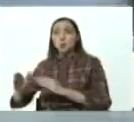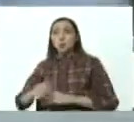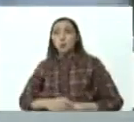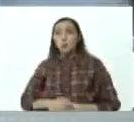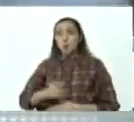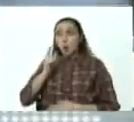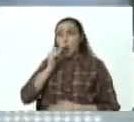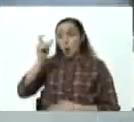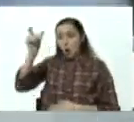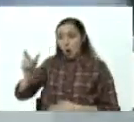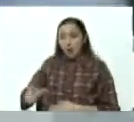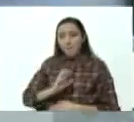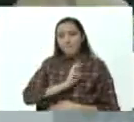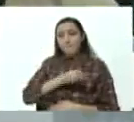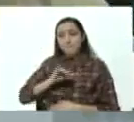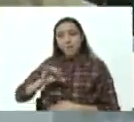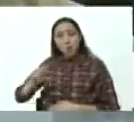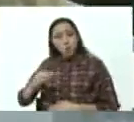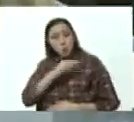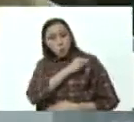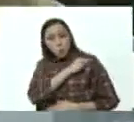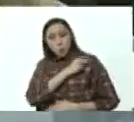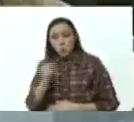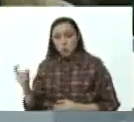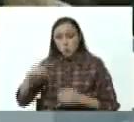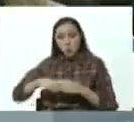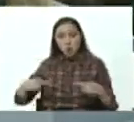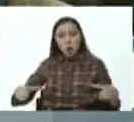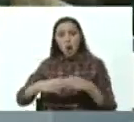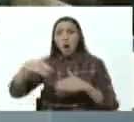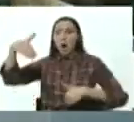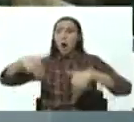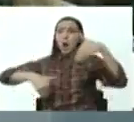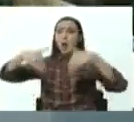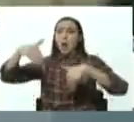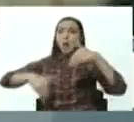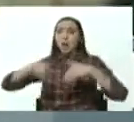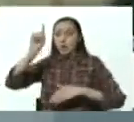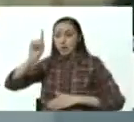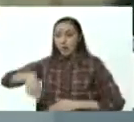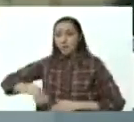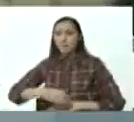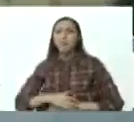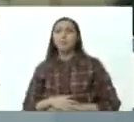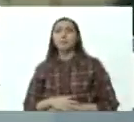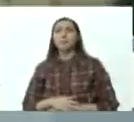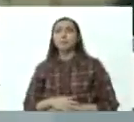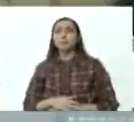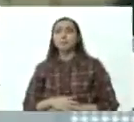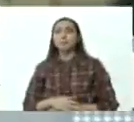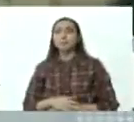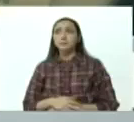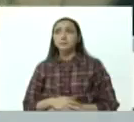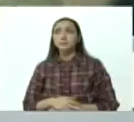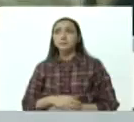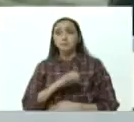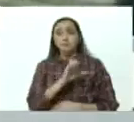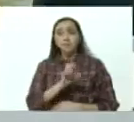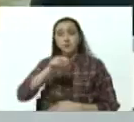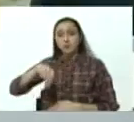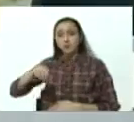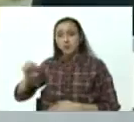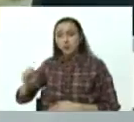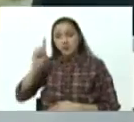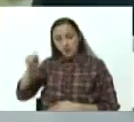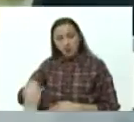Roberto Picón, también rector principal, miembro de la Junta Nacional Electoral del Consejo. Saludos,